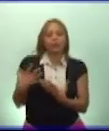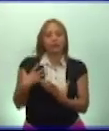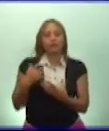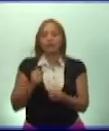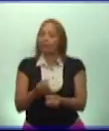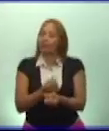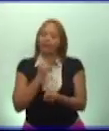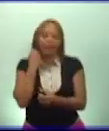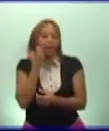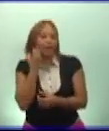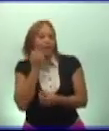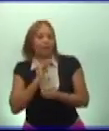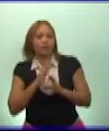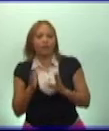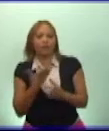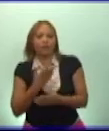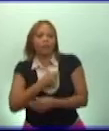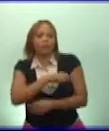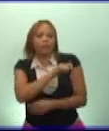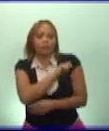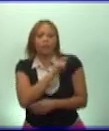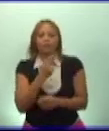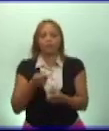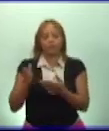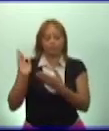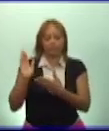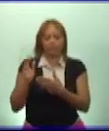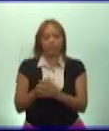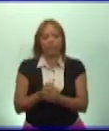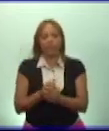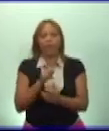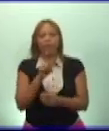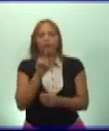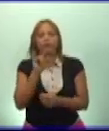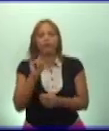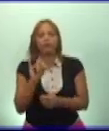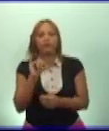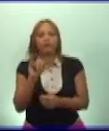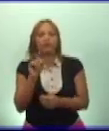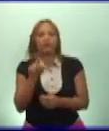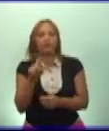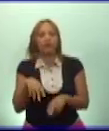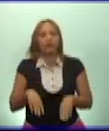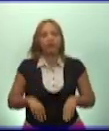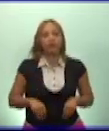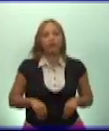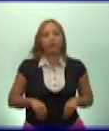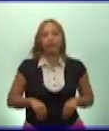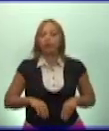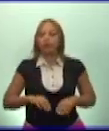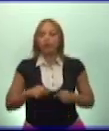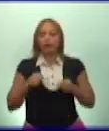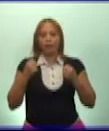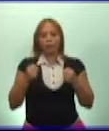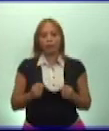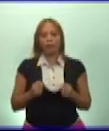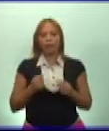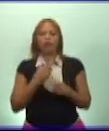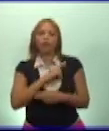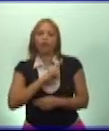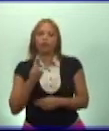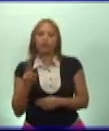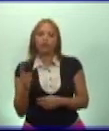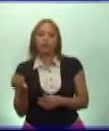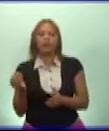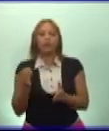cariño de nuestro pueblo. En 1961 asumió la posición más revolucionaria, poner